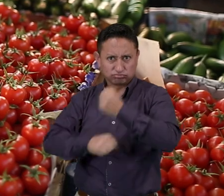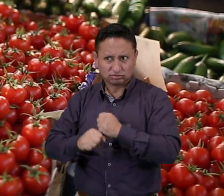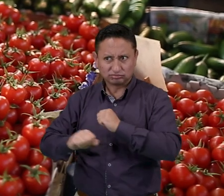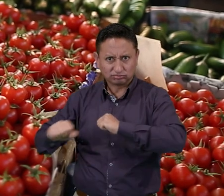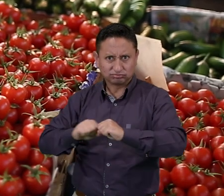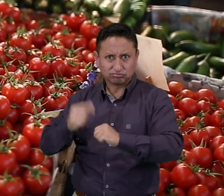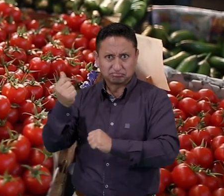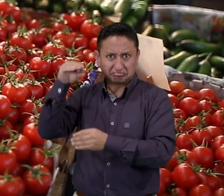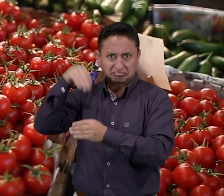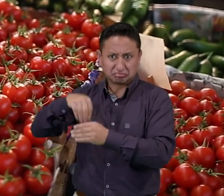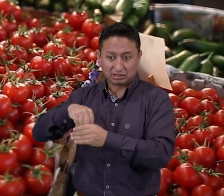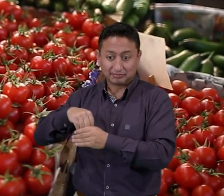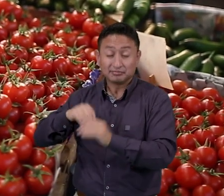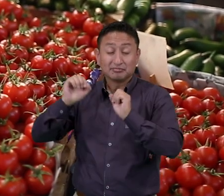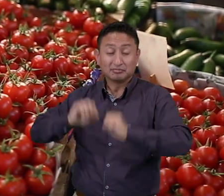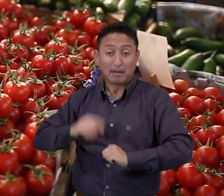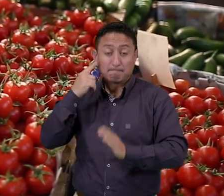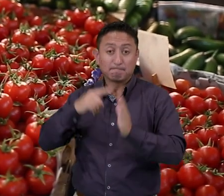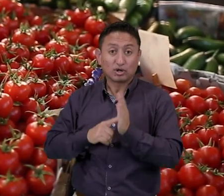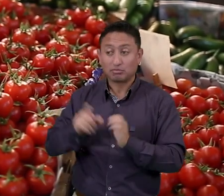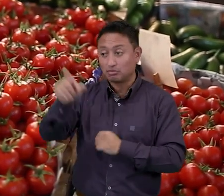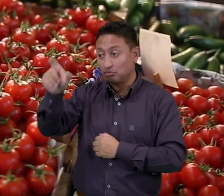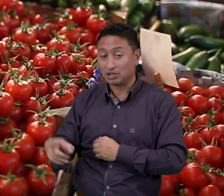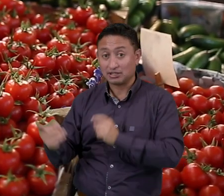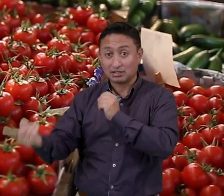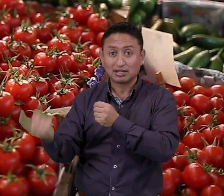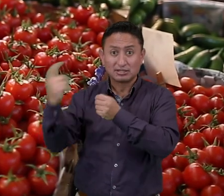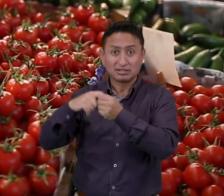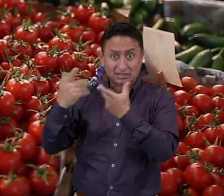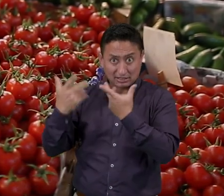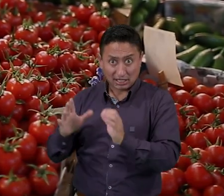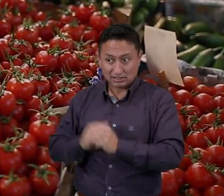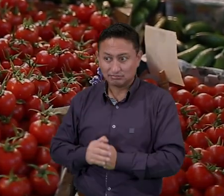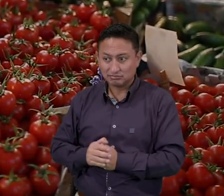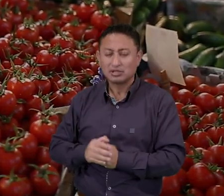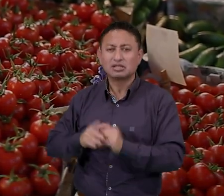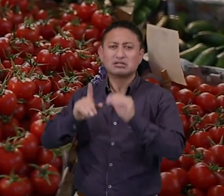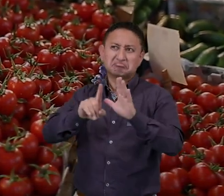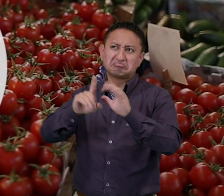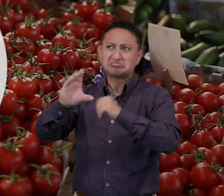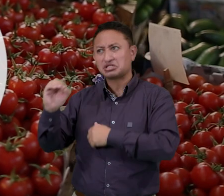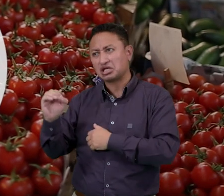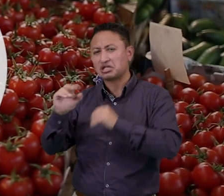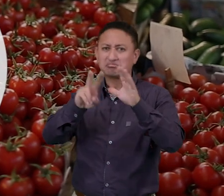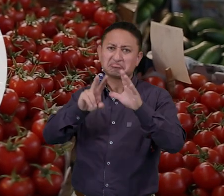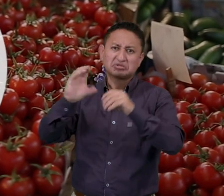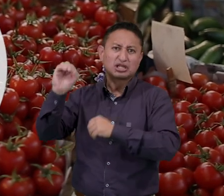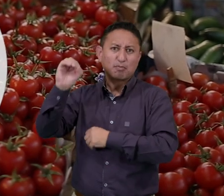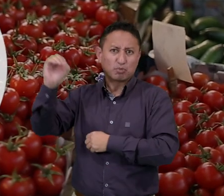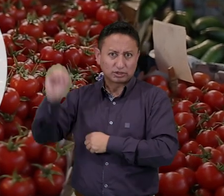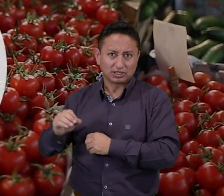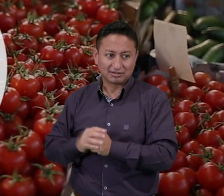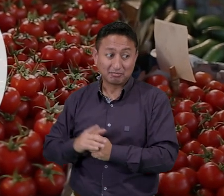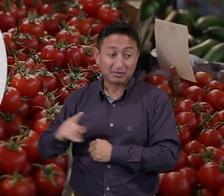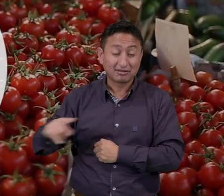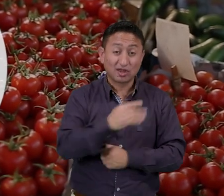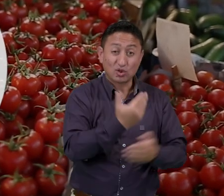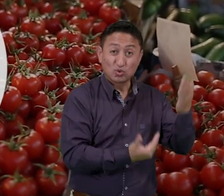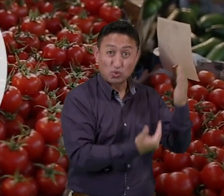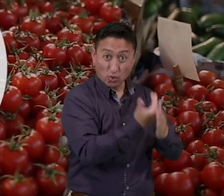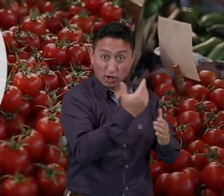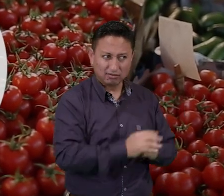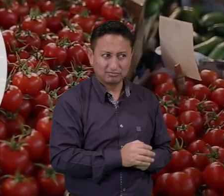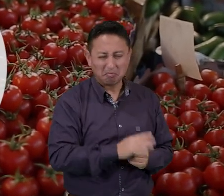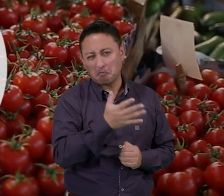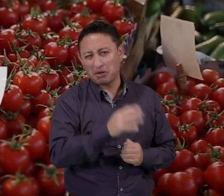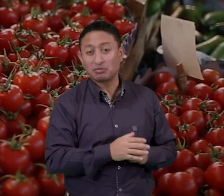de marketing, puesto que la probabilidad de venderle a un cliente ya existente es del 60 al 70%, mientras que la de venderle a